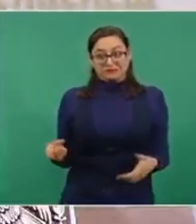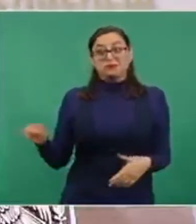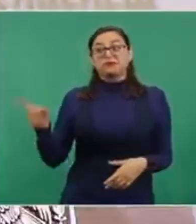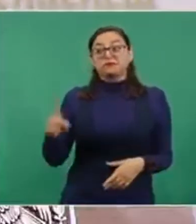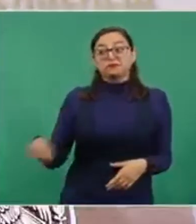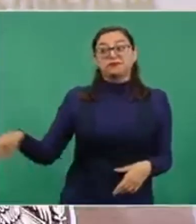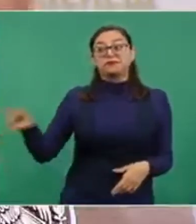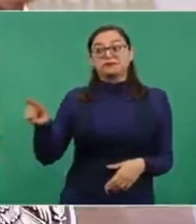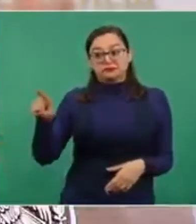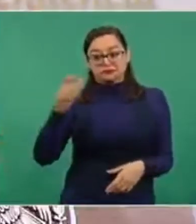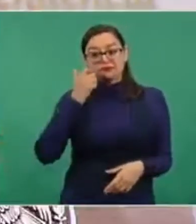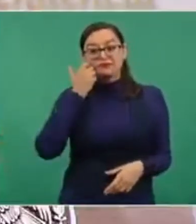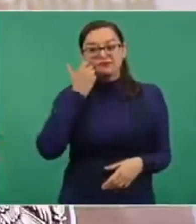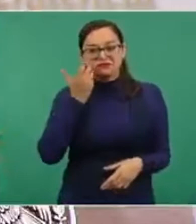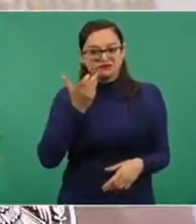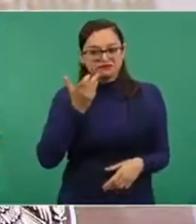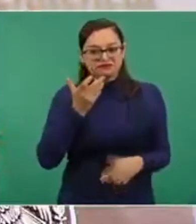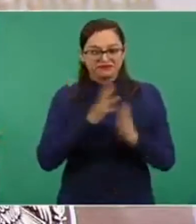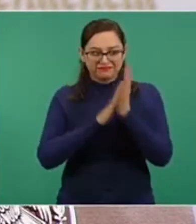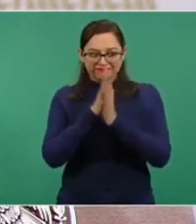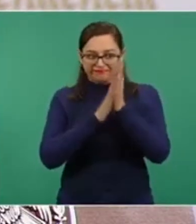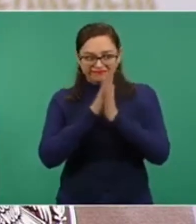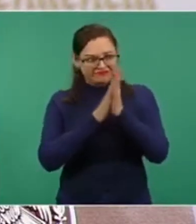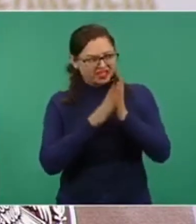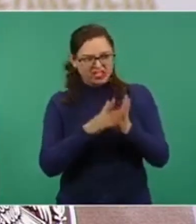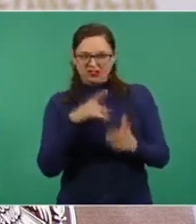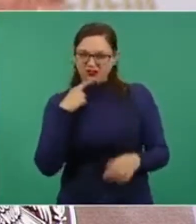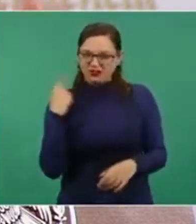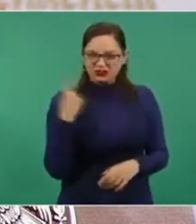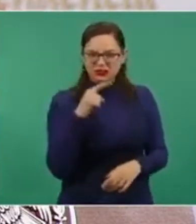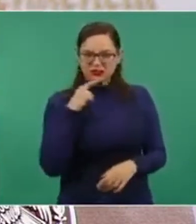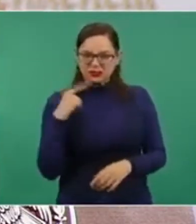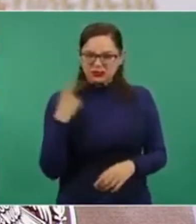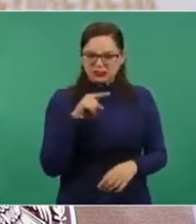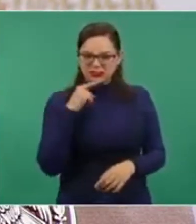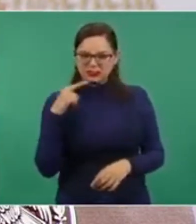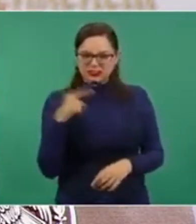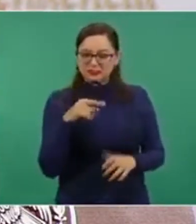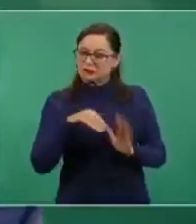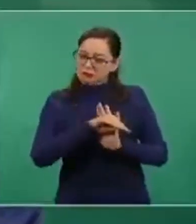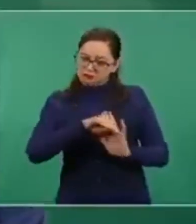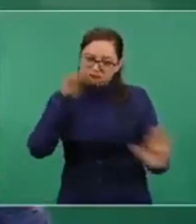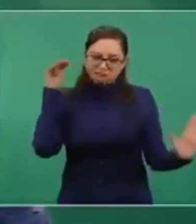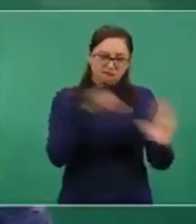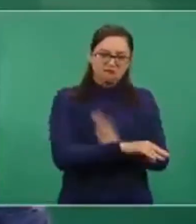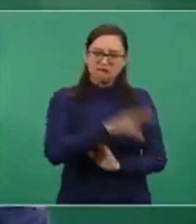¿Que fracasáramos? ¿Que no se concluyera la obra?